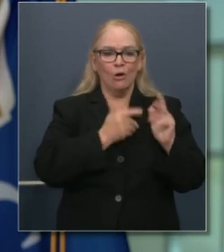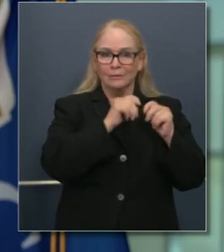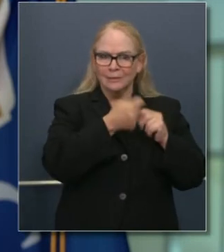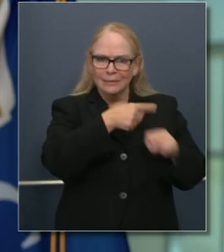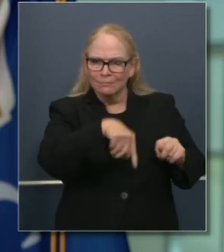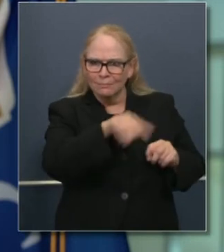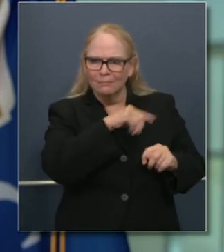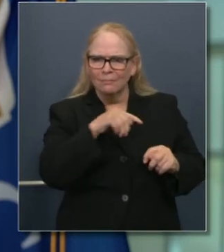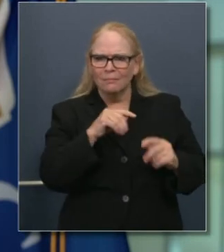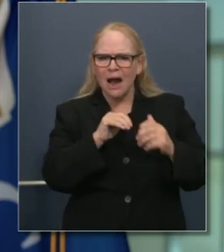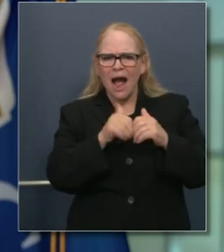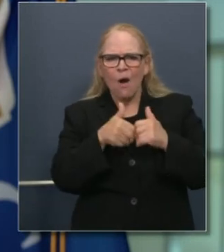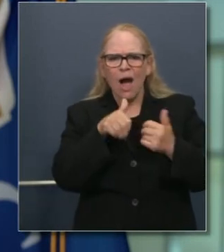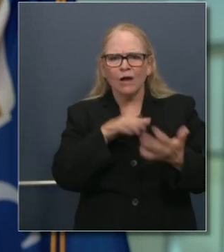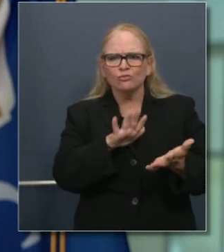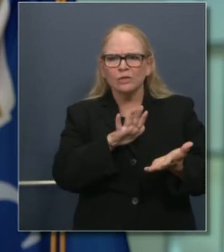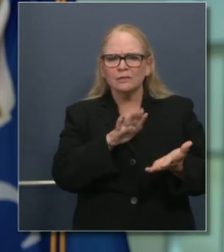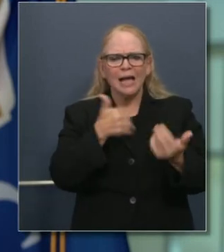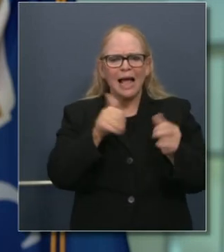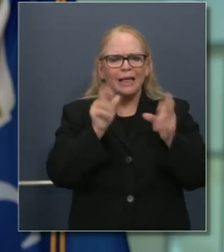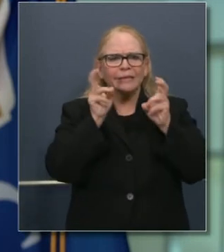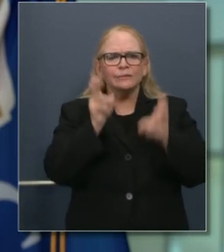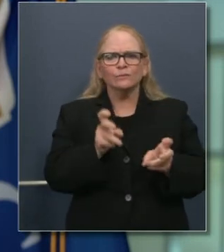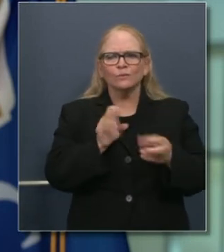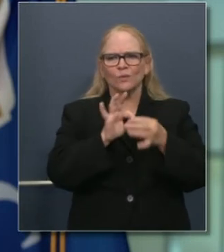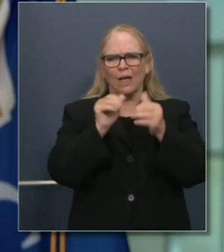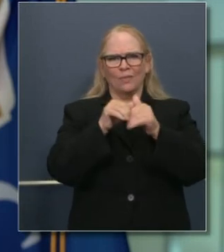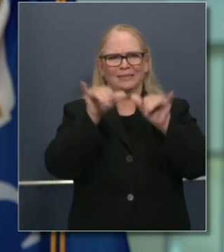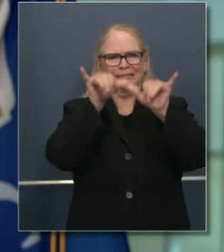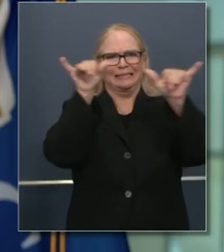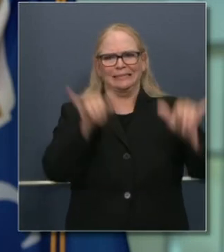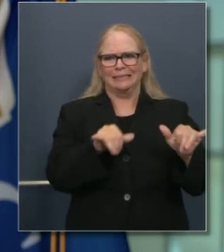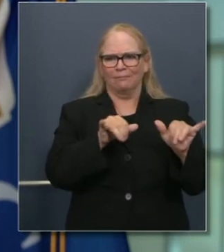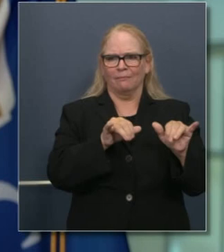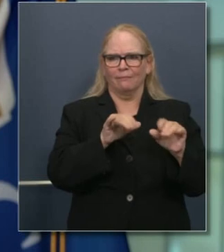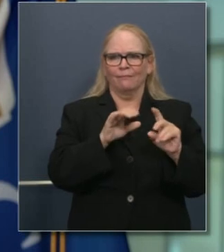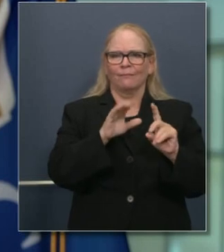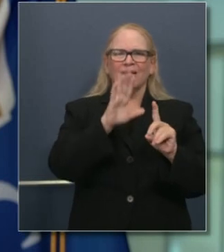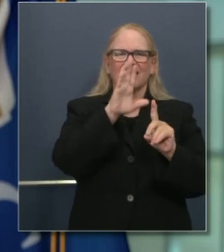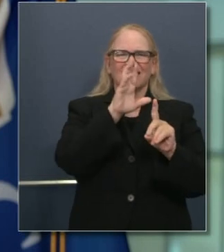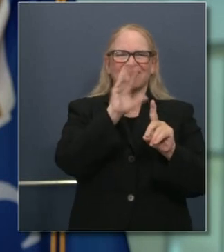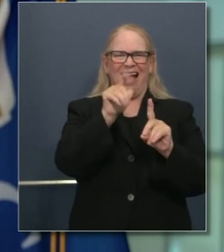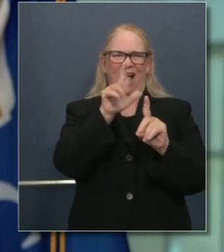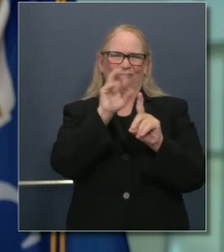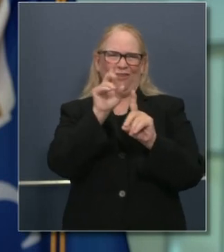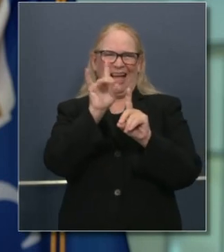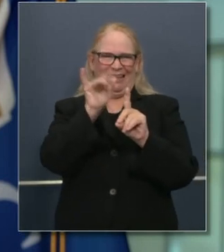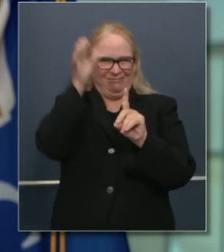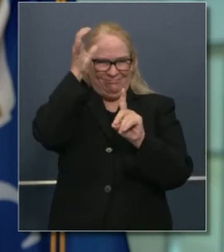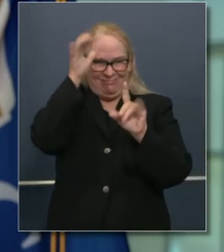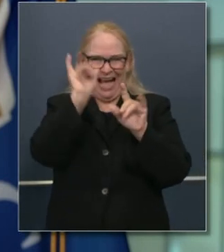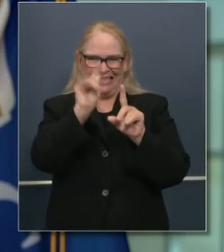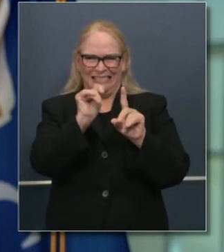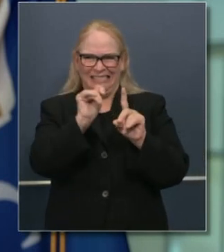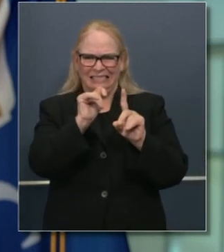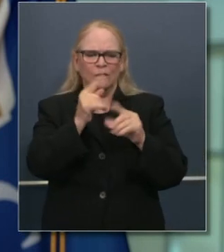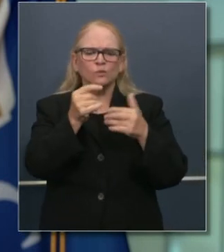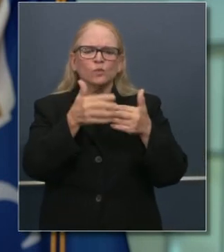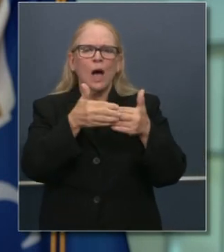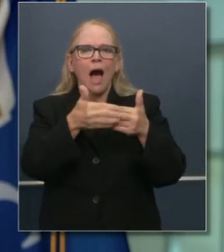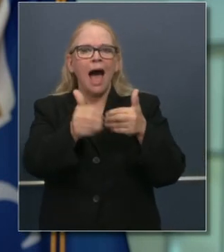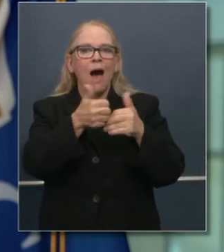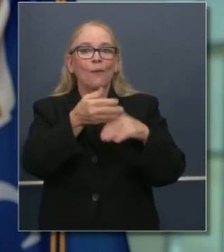un nuevo modo de abordar estas cuestiones respecto a Calvary y cómo abordamos estas cuestiones de ahora en adelante. Es absolutamente